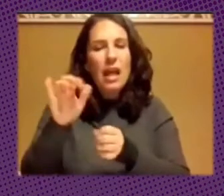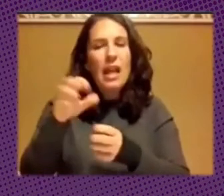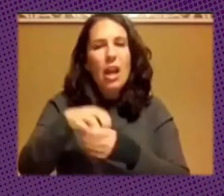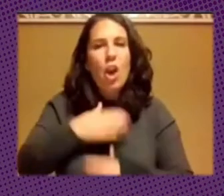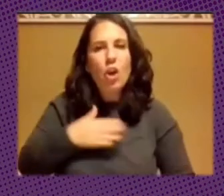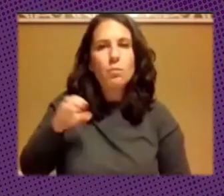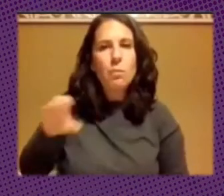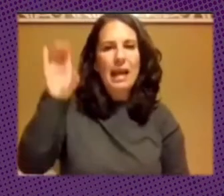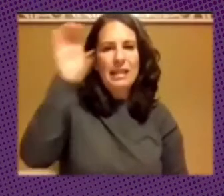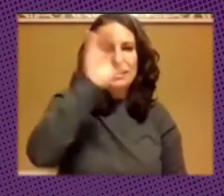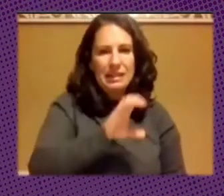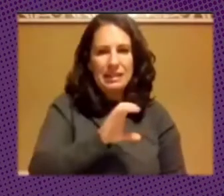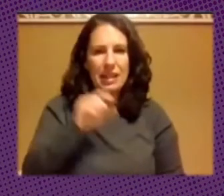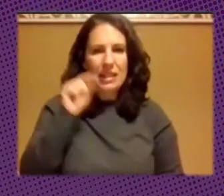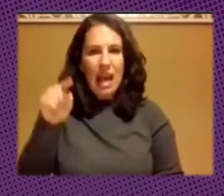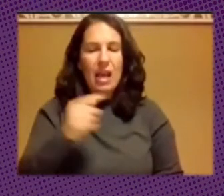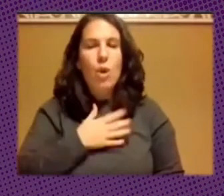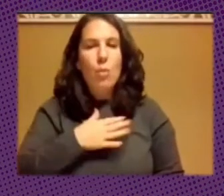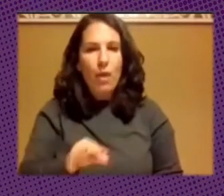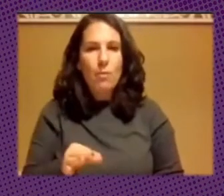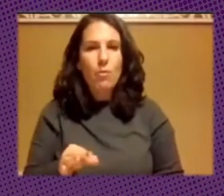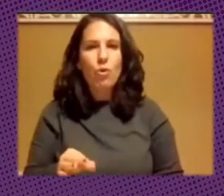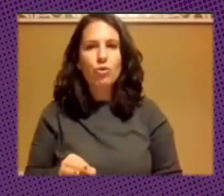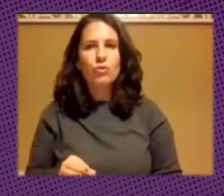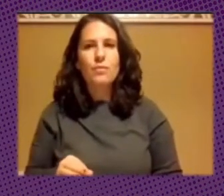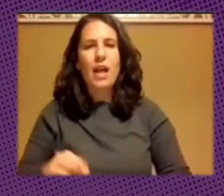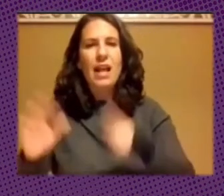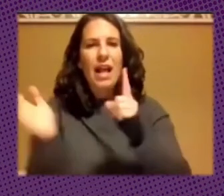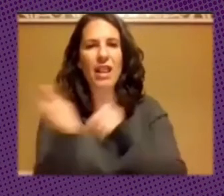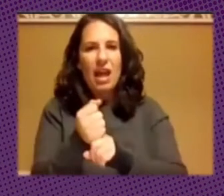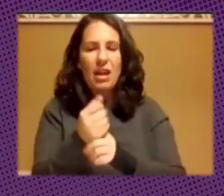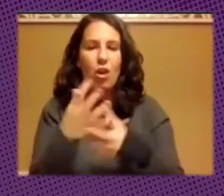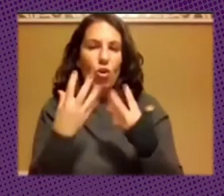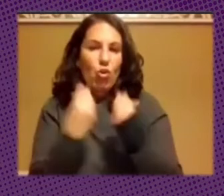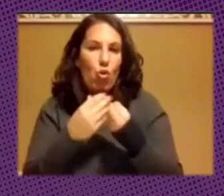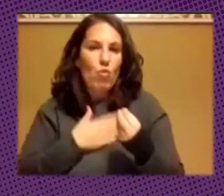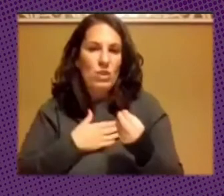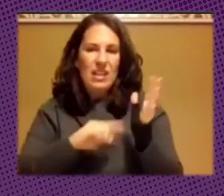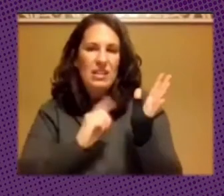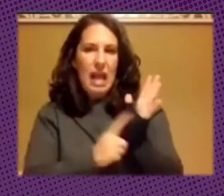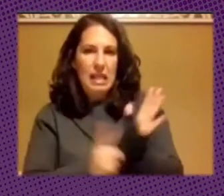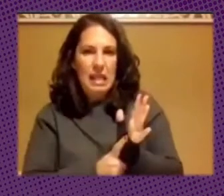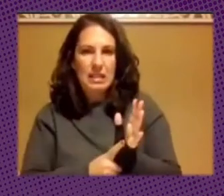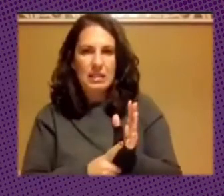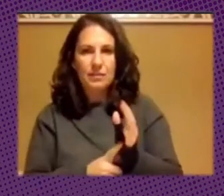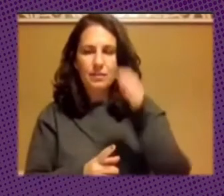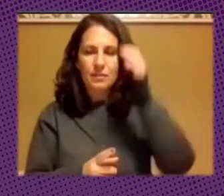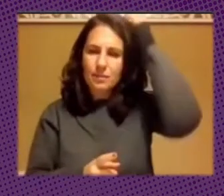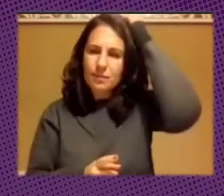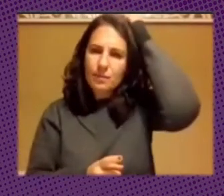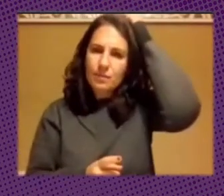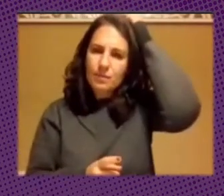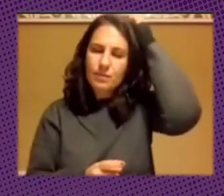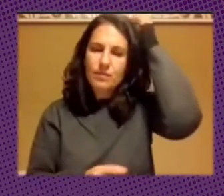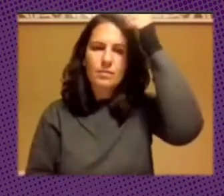países donde podamos alcanzarlos con nuestras leyes ¿sí? entonces